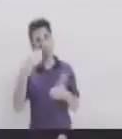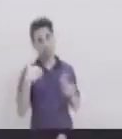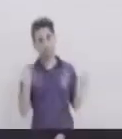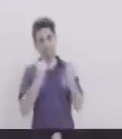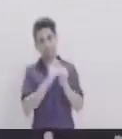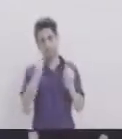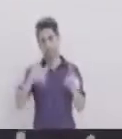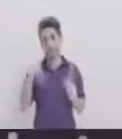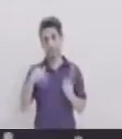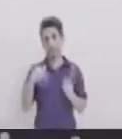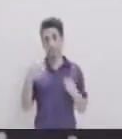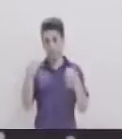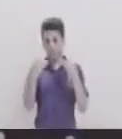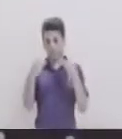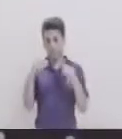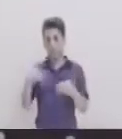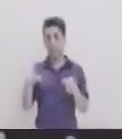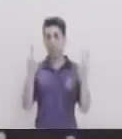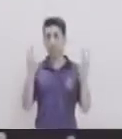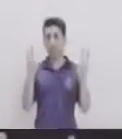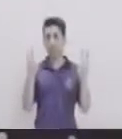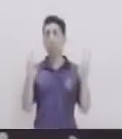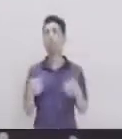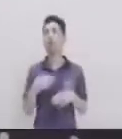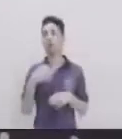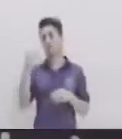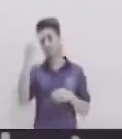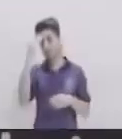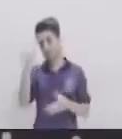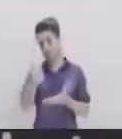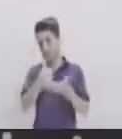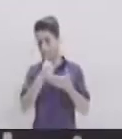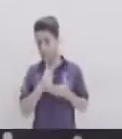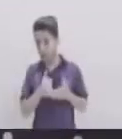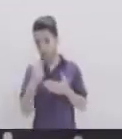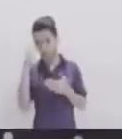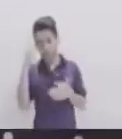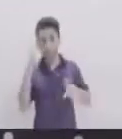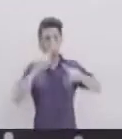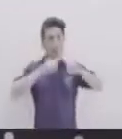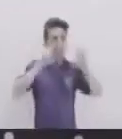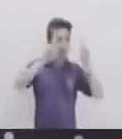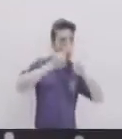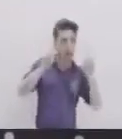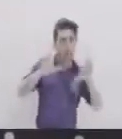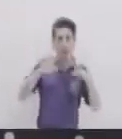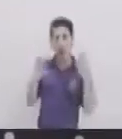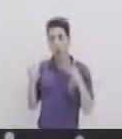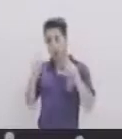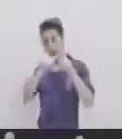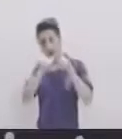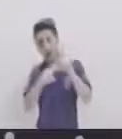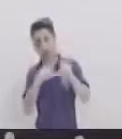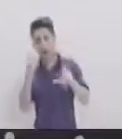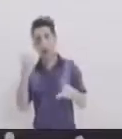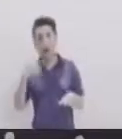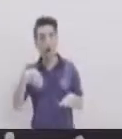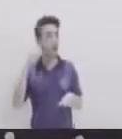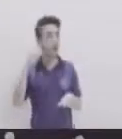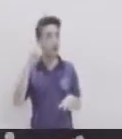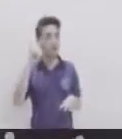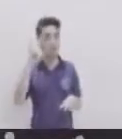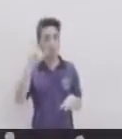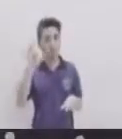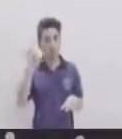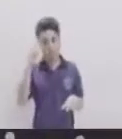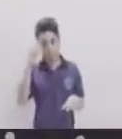Por habernos acompañado El día de hoy Habernos enseñado Este tema Que a la vez Nos ha ayudado Como que a saber Diferenciar los triángulos Y eso es algo Que